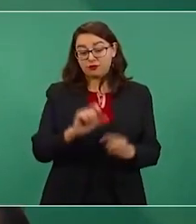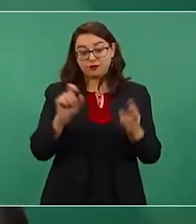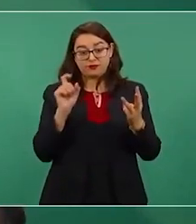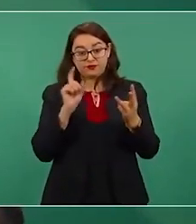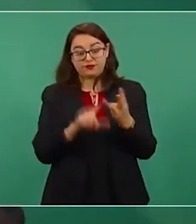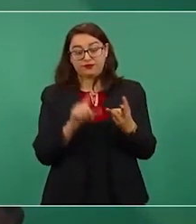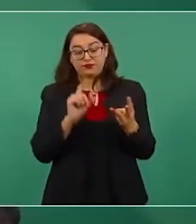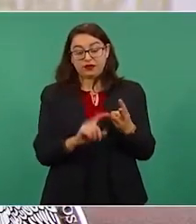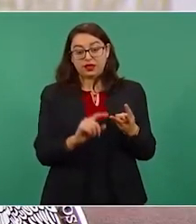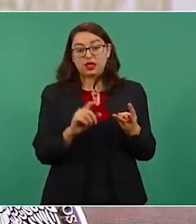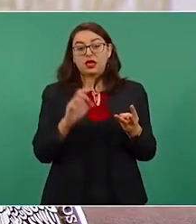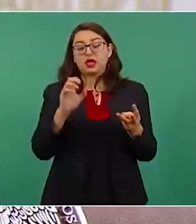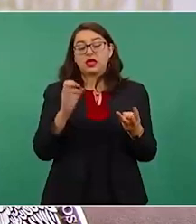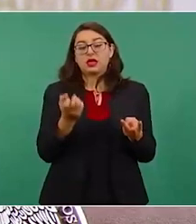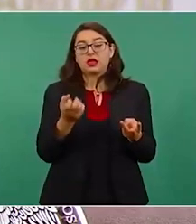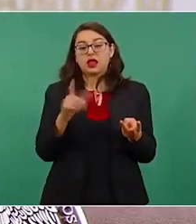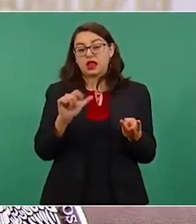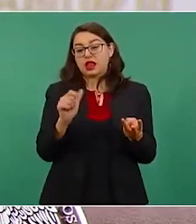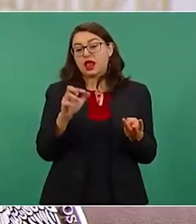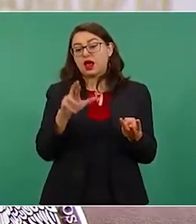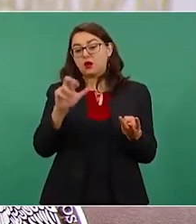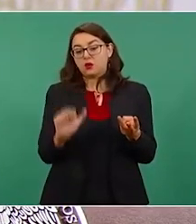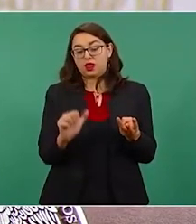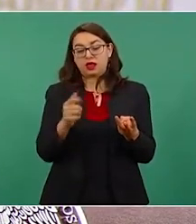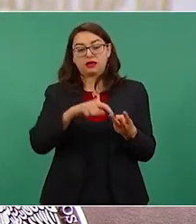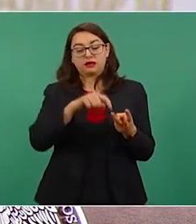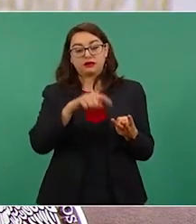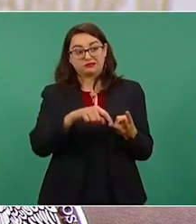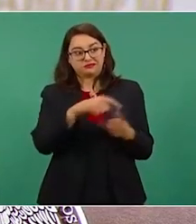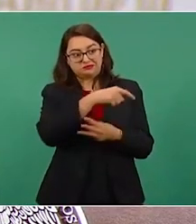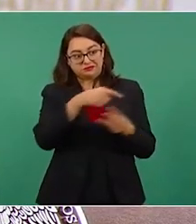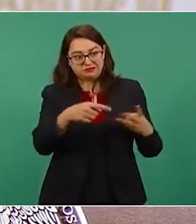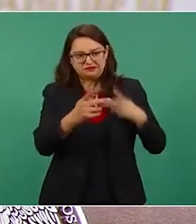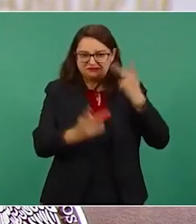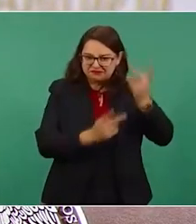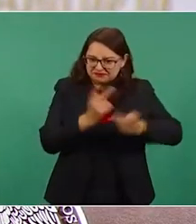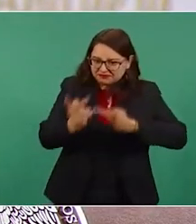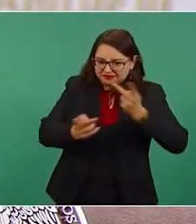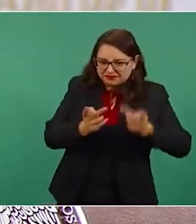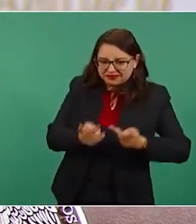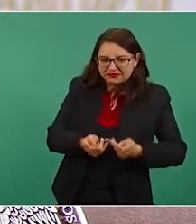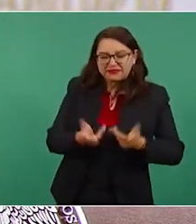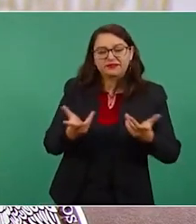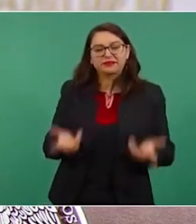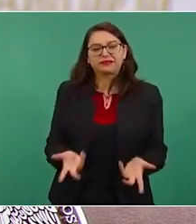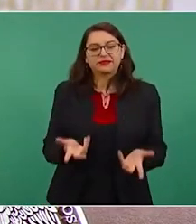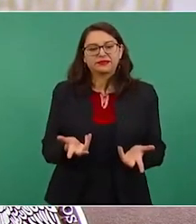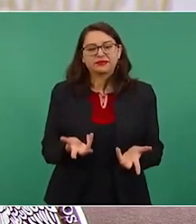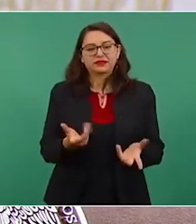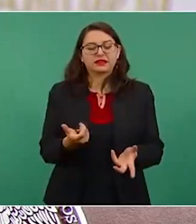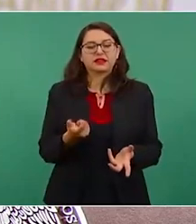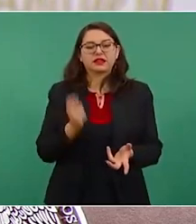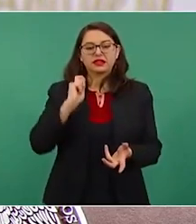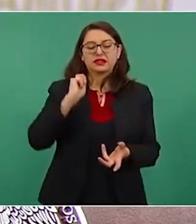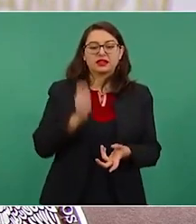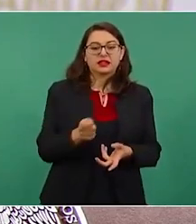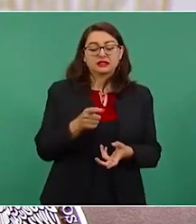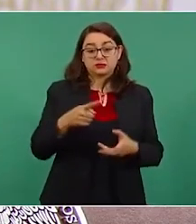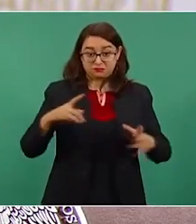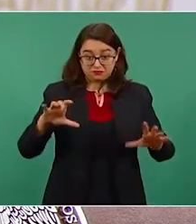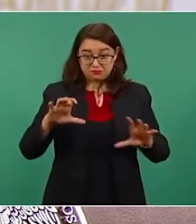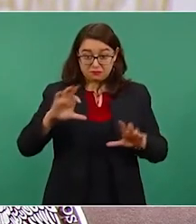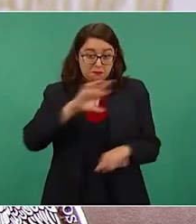del CIDE. El índice del Estado de Derecho en México es patrocinado por el World Justice Project,